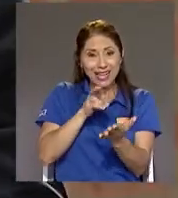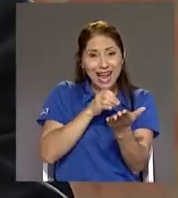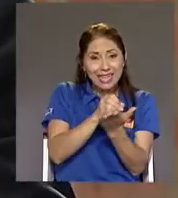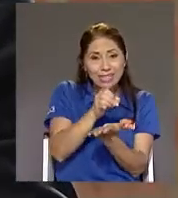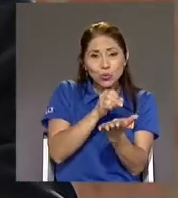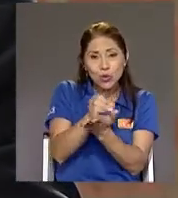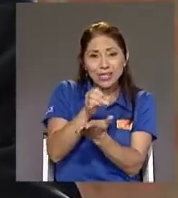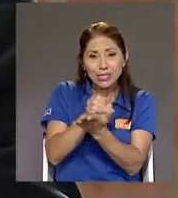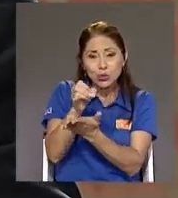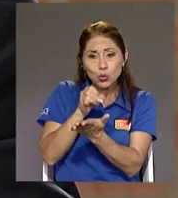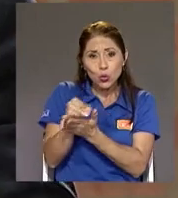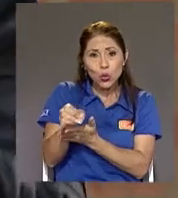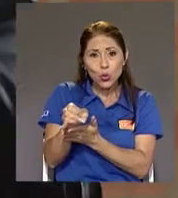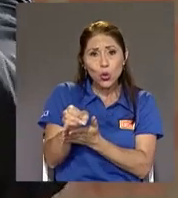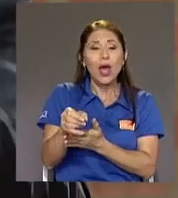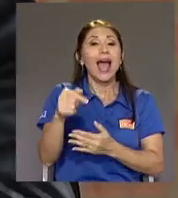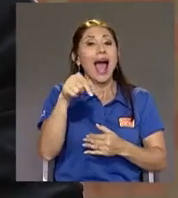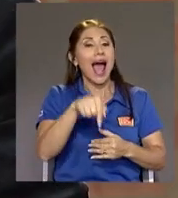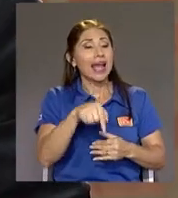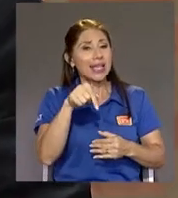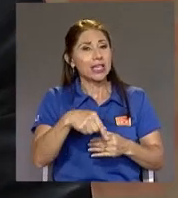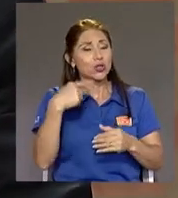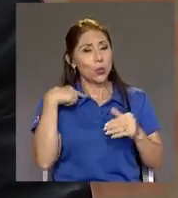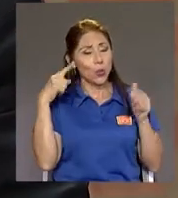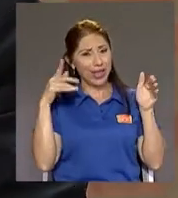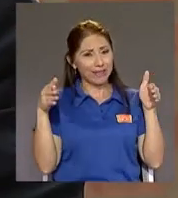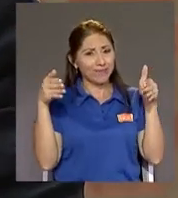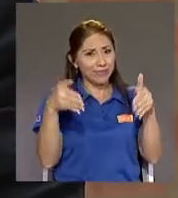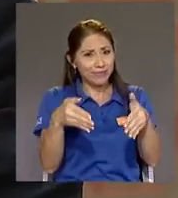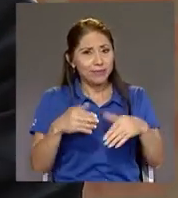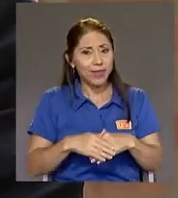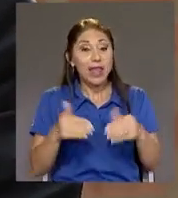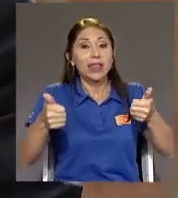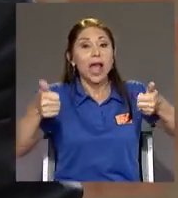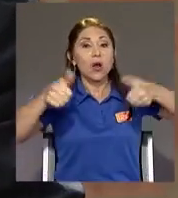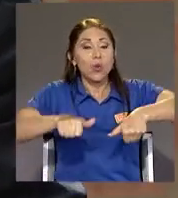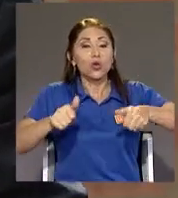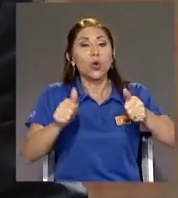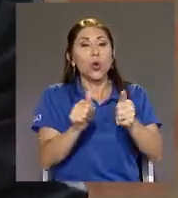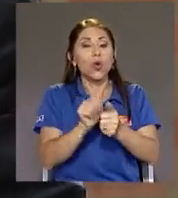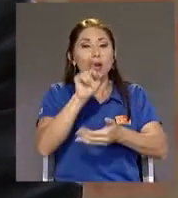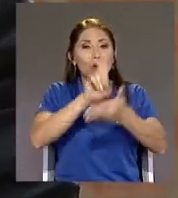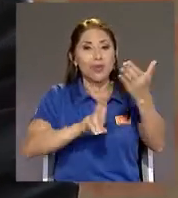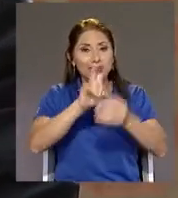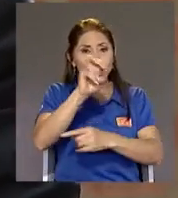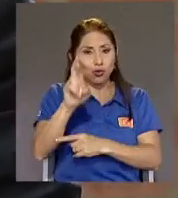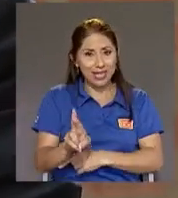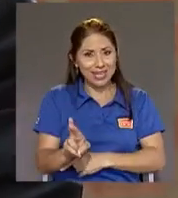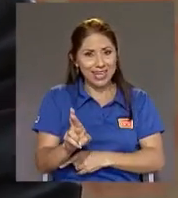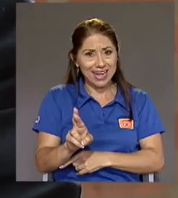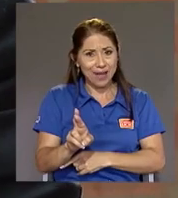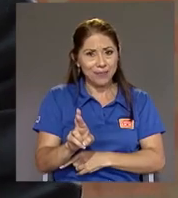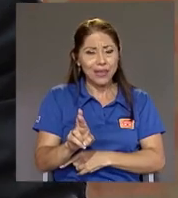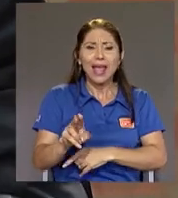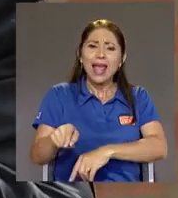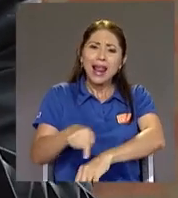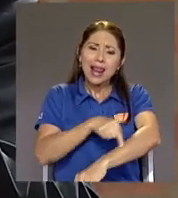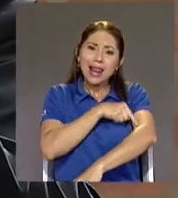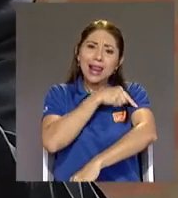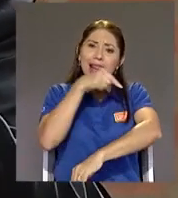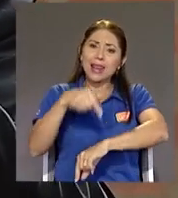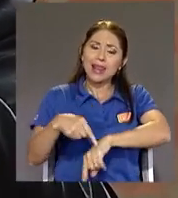permite Voy a entrar un poco en guarismo De acuerdo con la Universidad de Costa Rica En el largo plazo